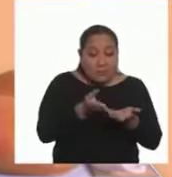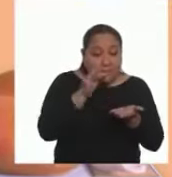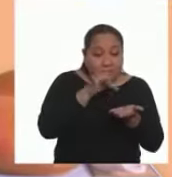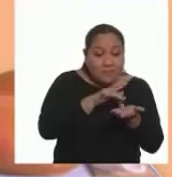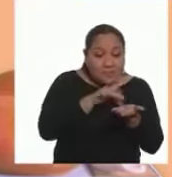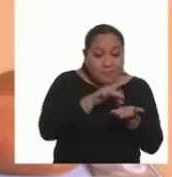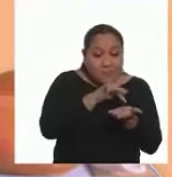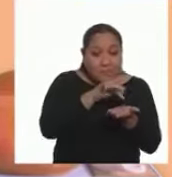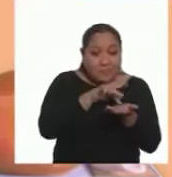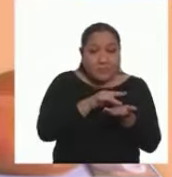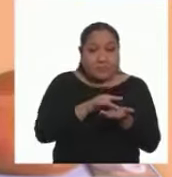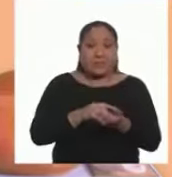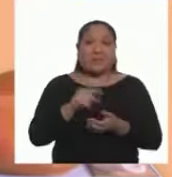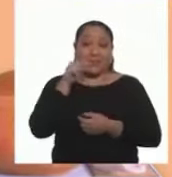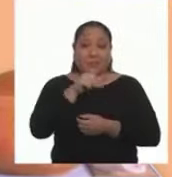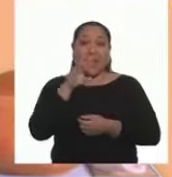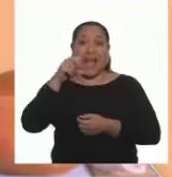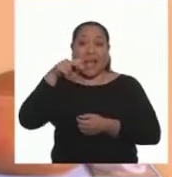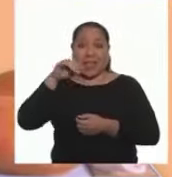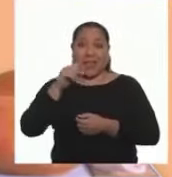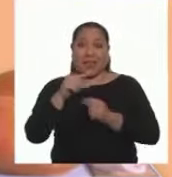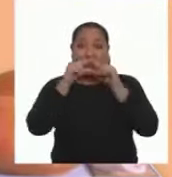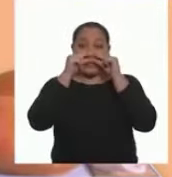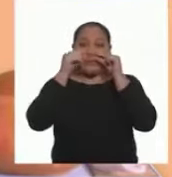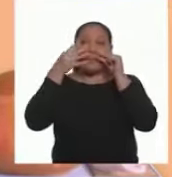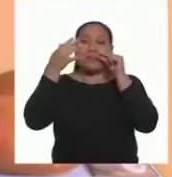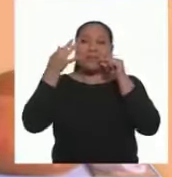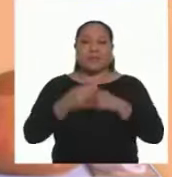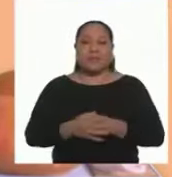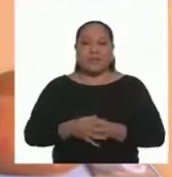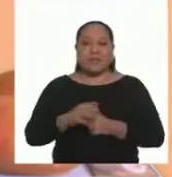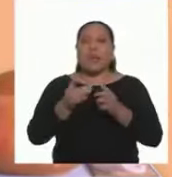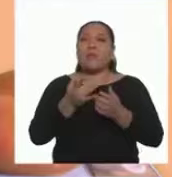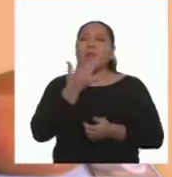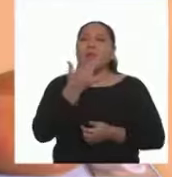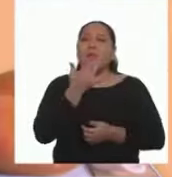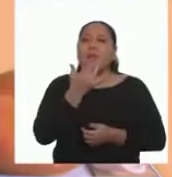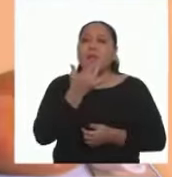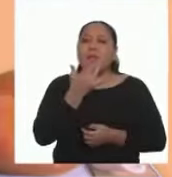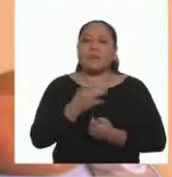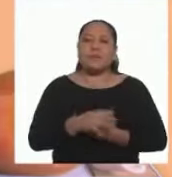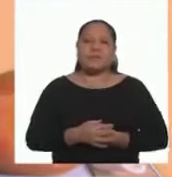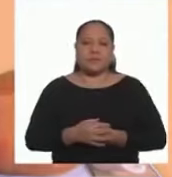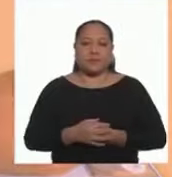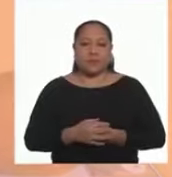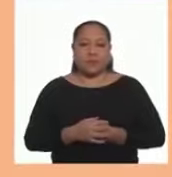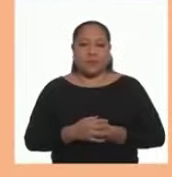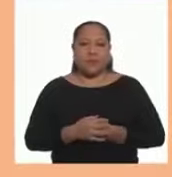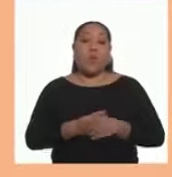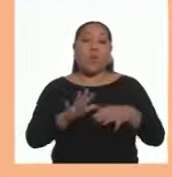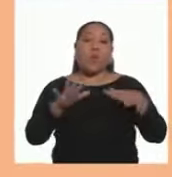Tocarlos Canela Y probarlos